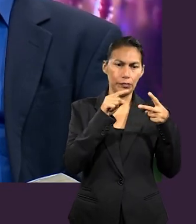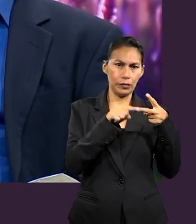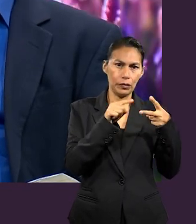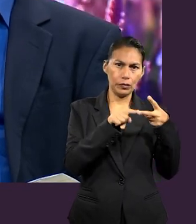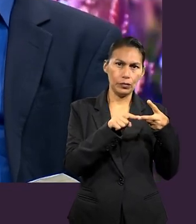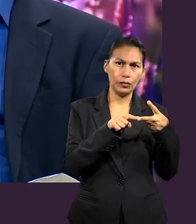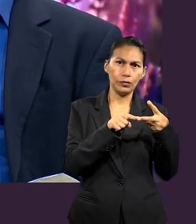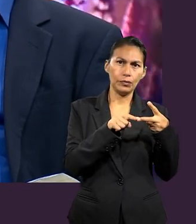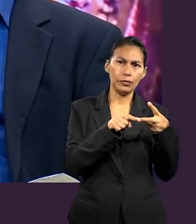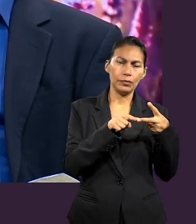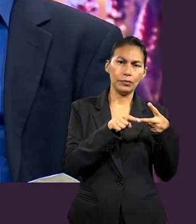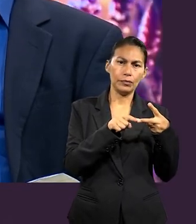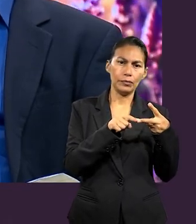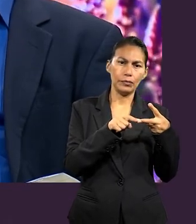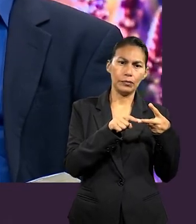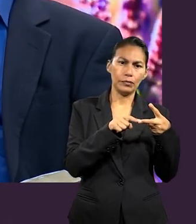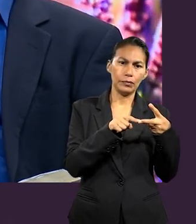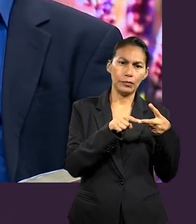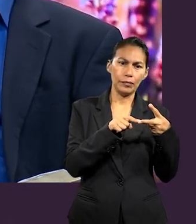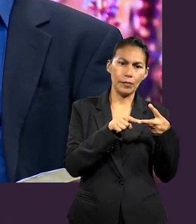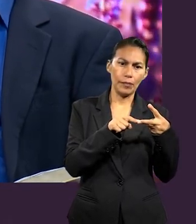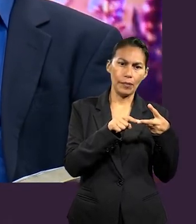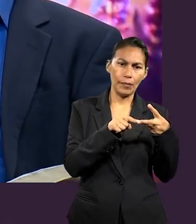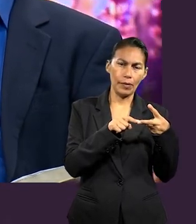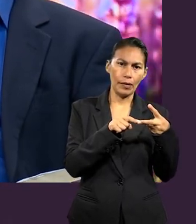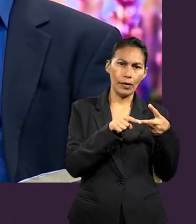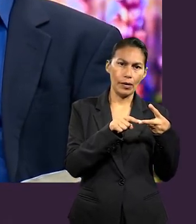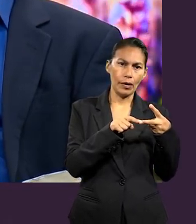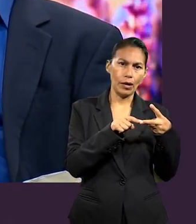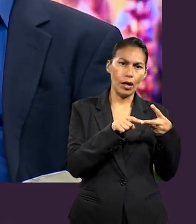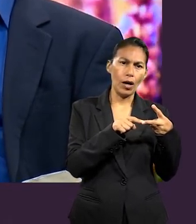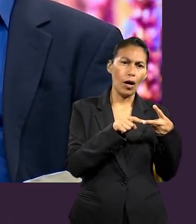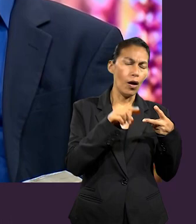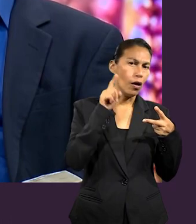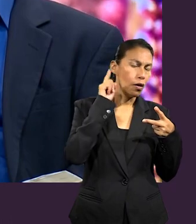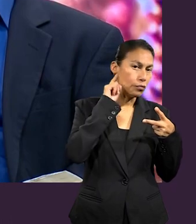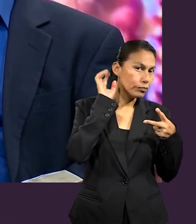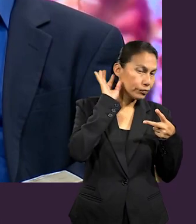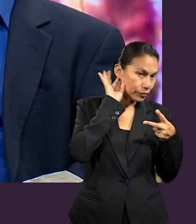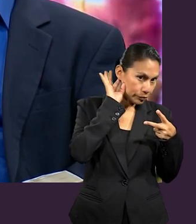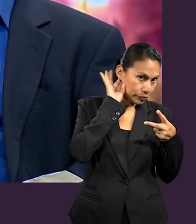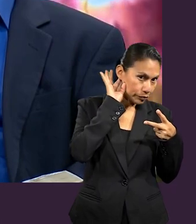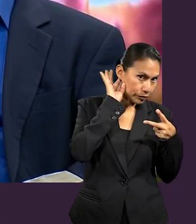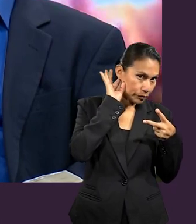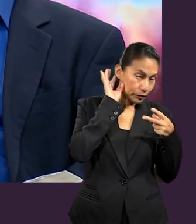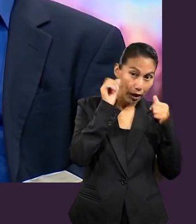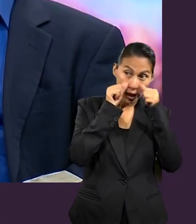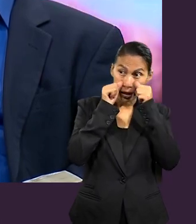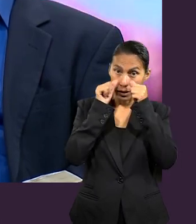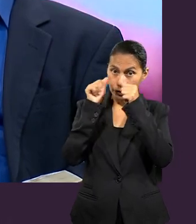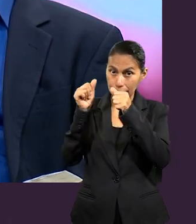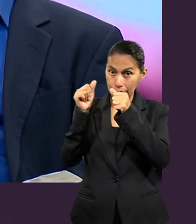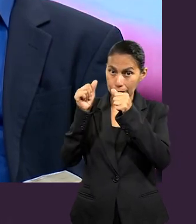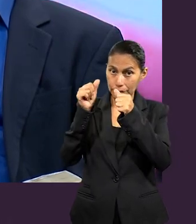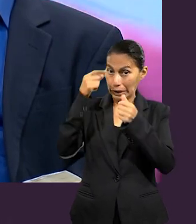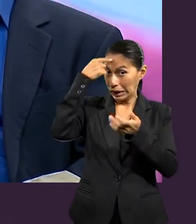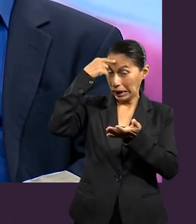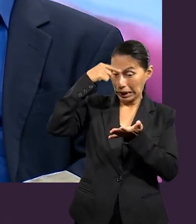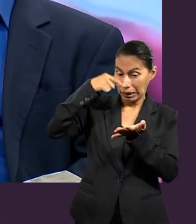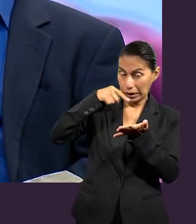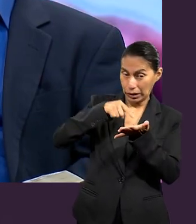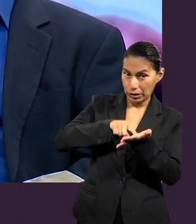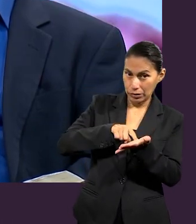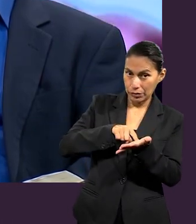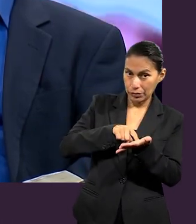La segunda forma como lo podemos explicar leyendo la epístola es haber oído la palabra, haber creído